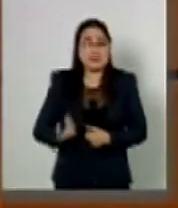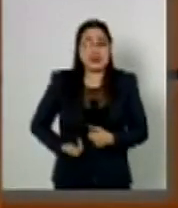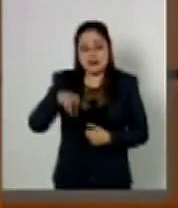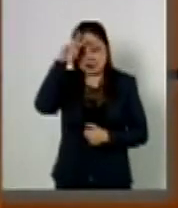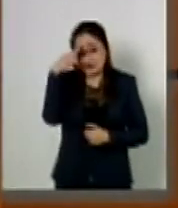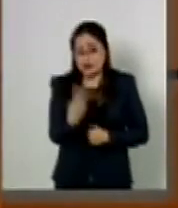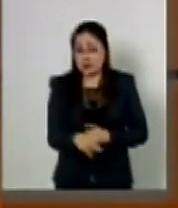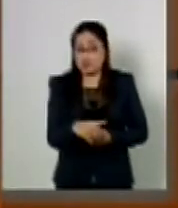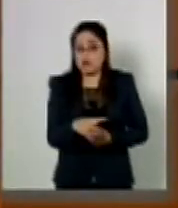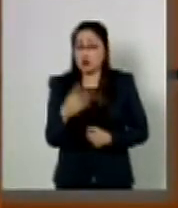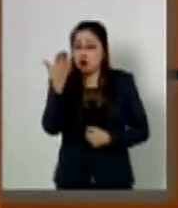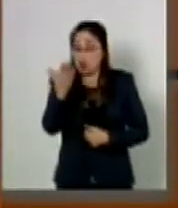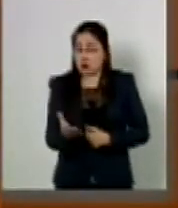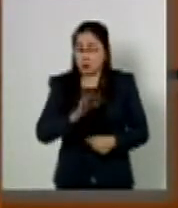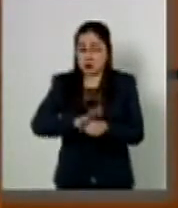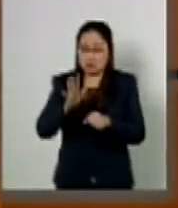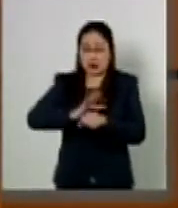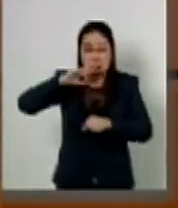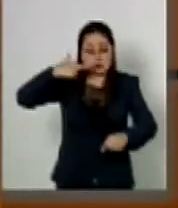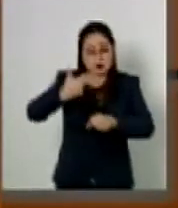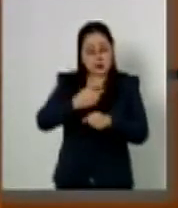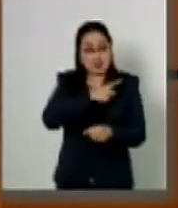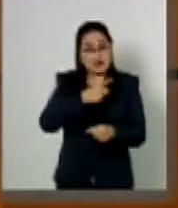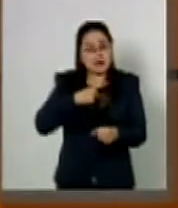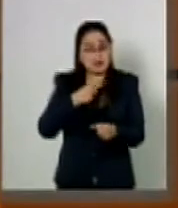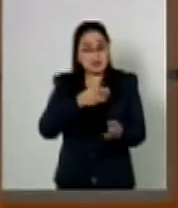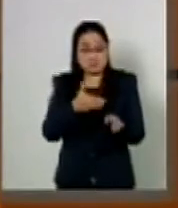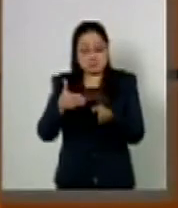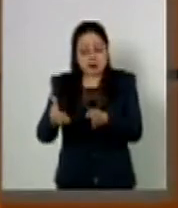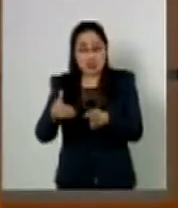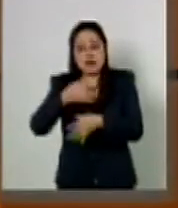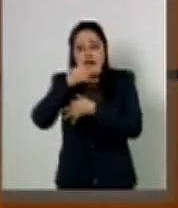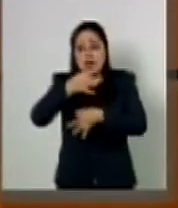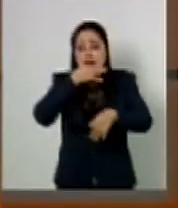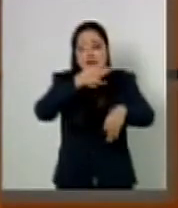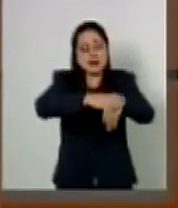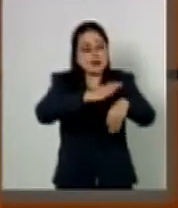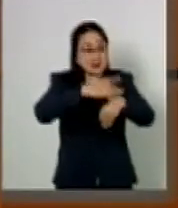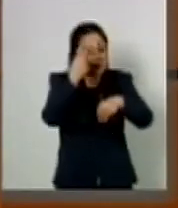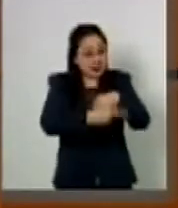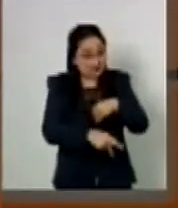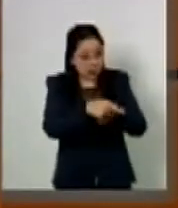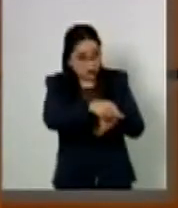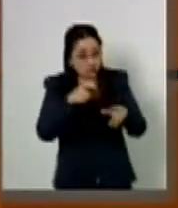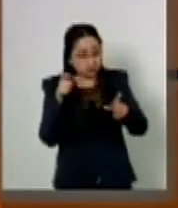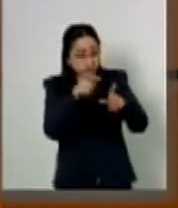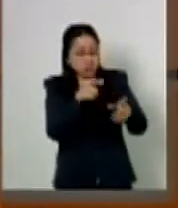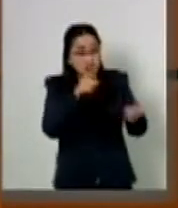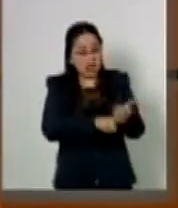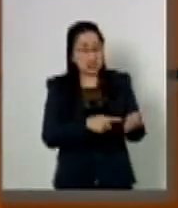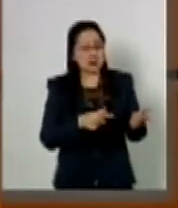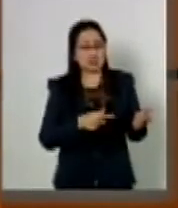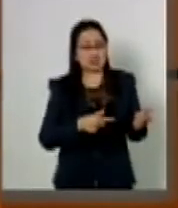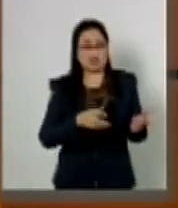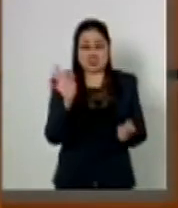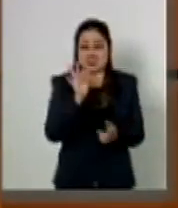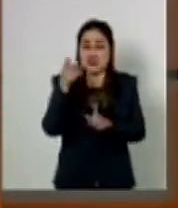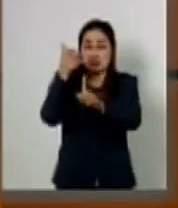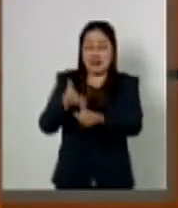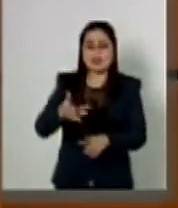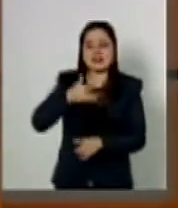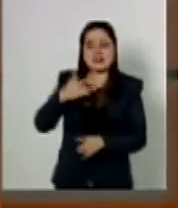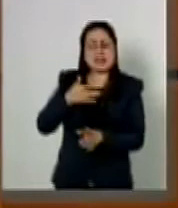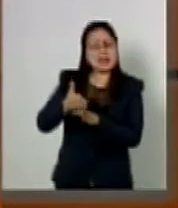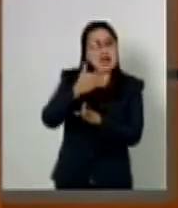República tenga la facultad de prorrogar los efectos de la Declaratoria de Protección de Seguridad Interior, cuando subsistan